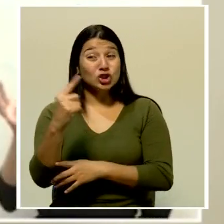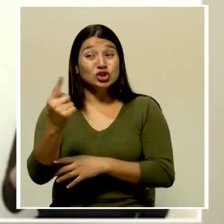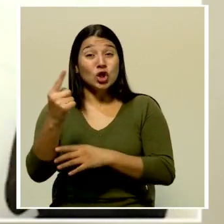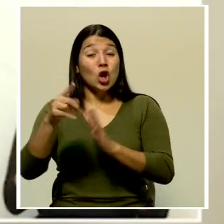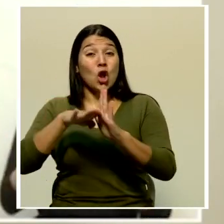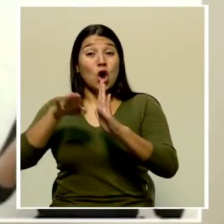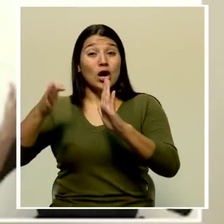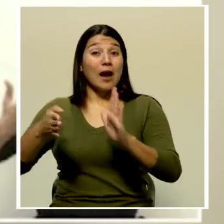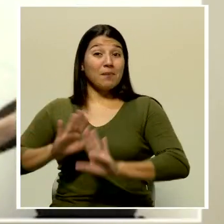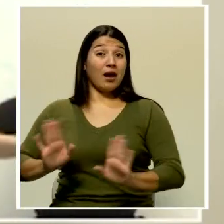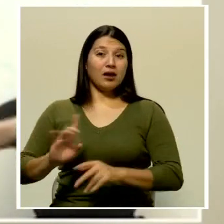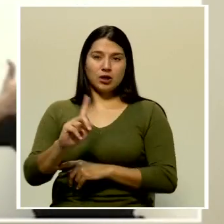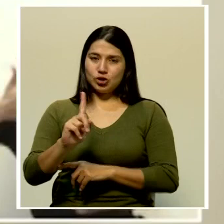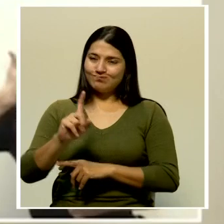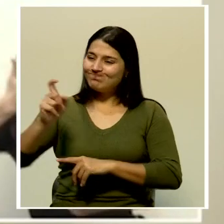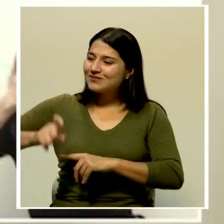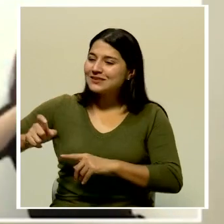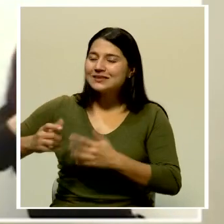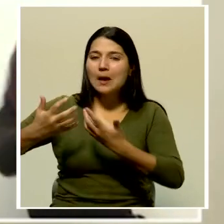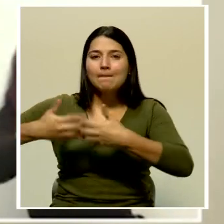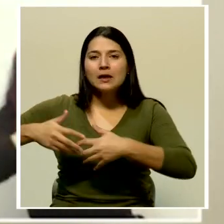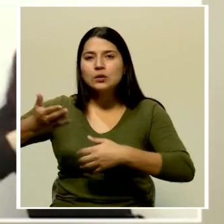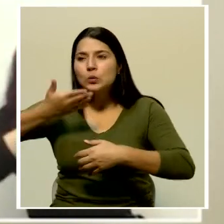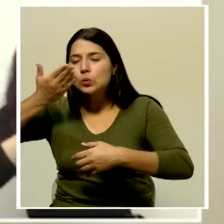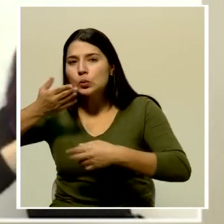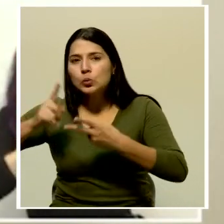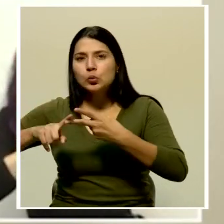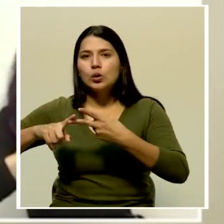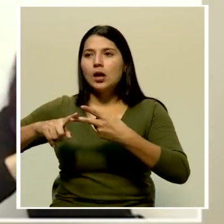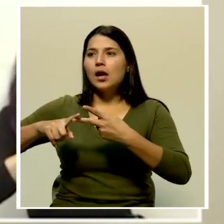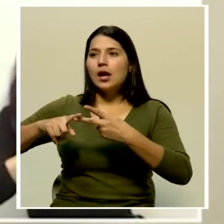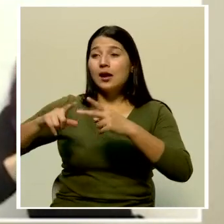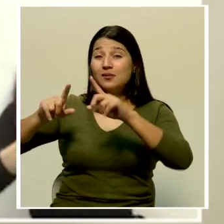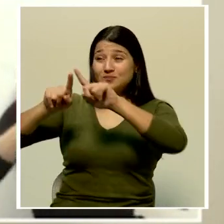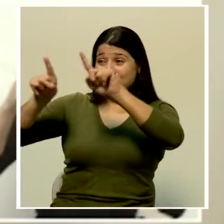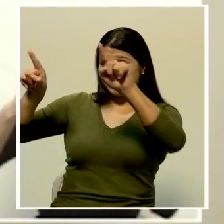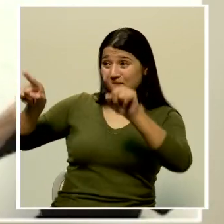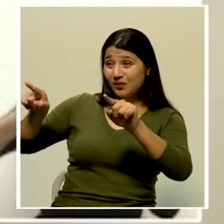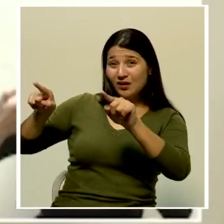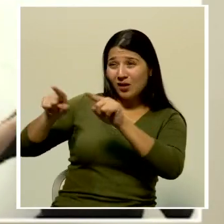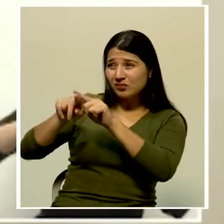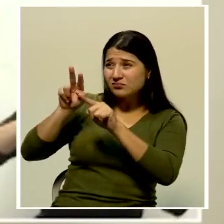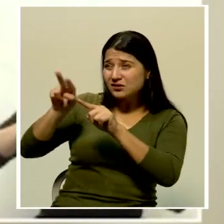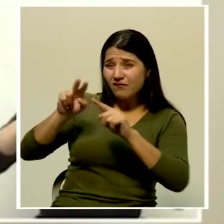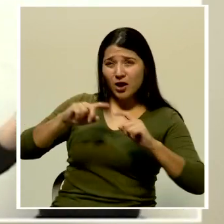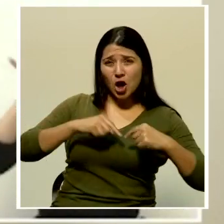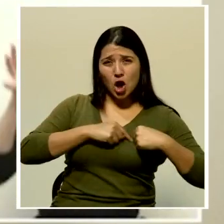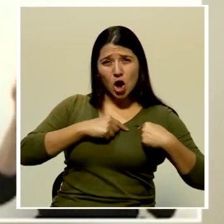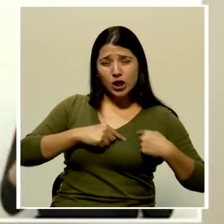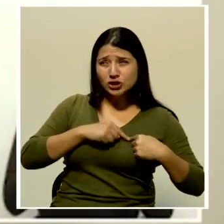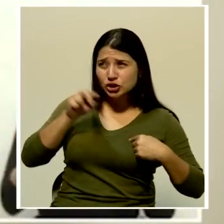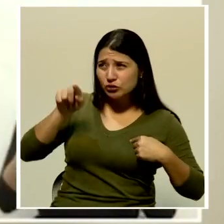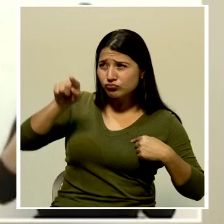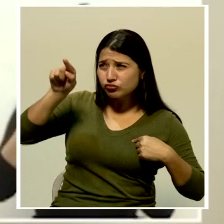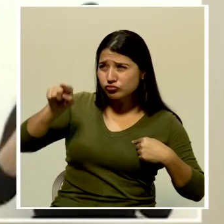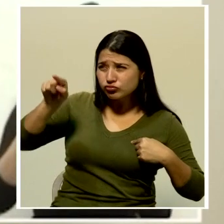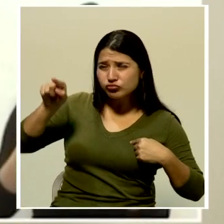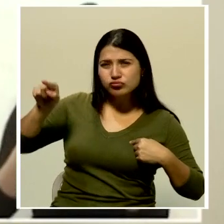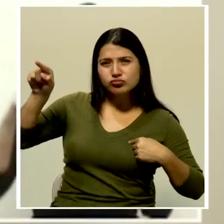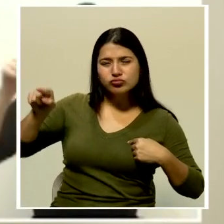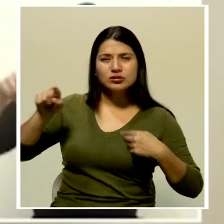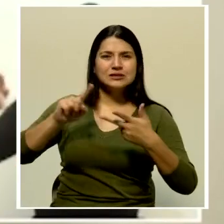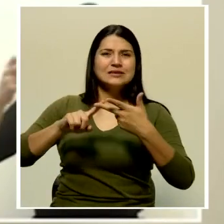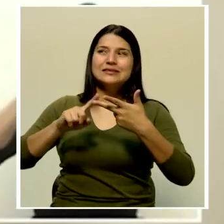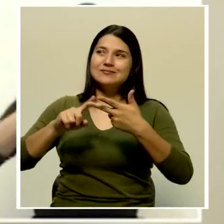el ventilador, tienen que tener el monitor, tienen que tener otros equipos, y lo más preciado de todo, tiene que tener el recurso